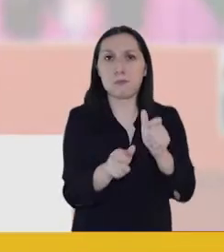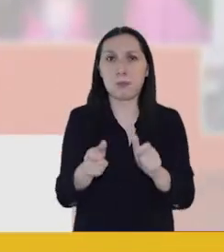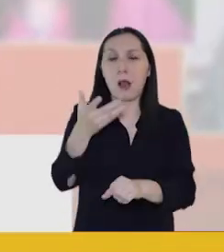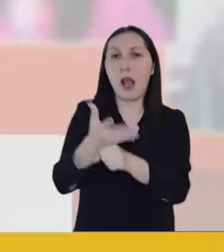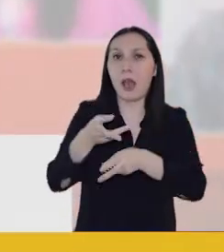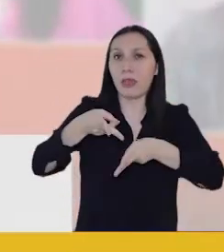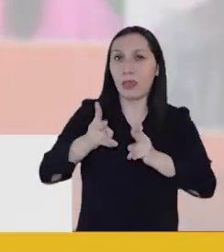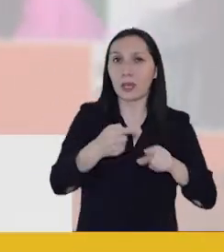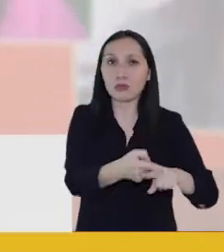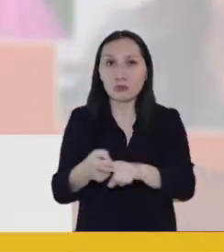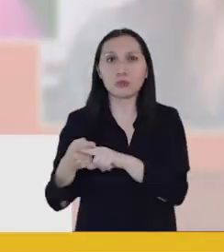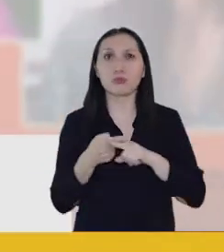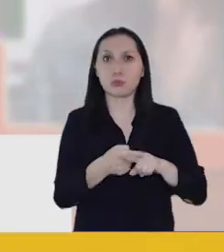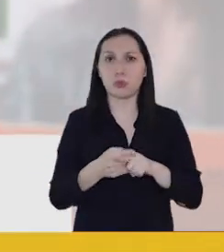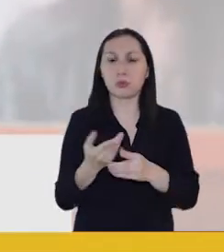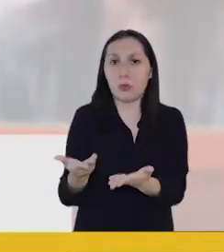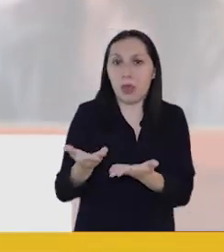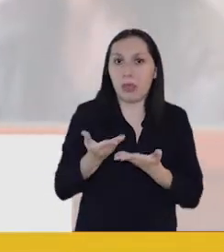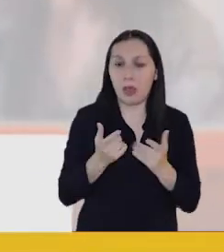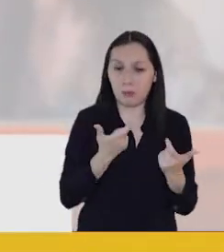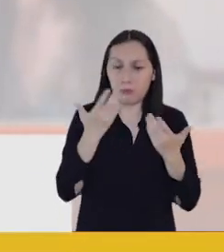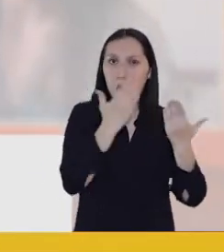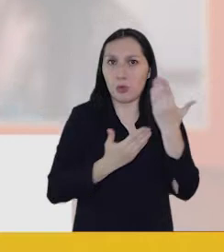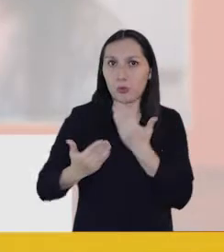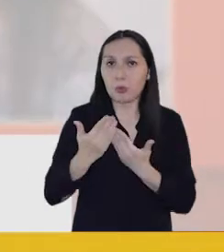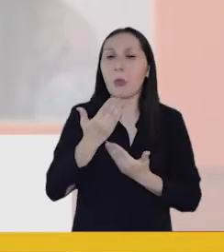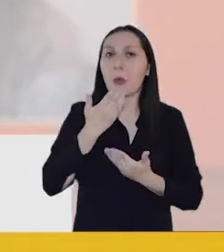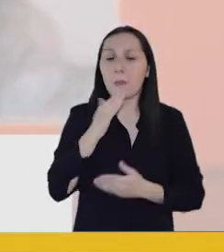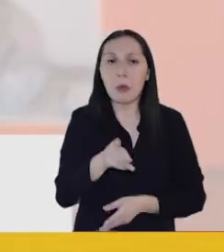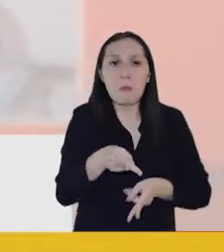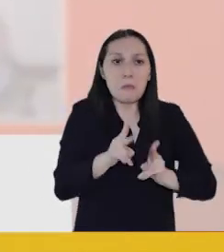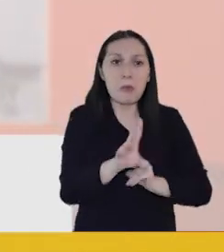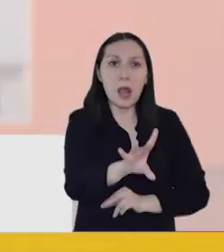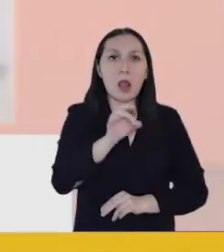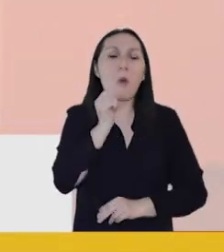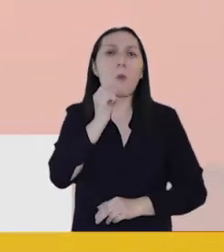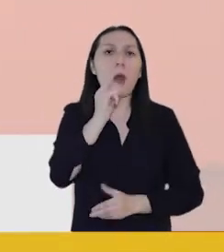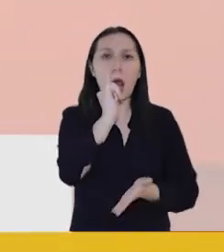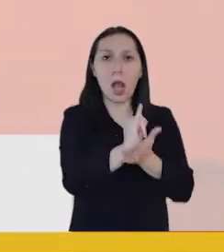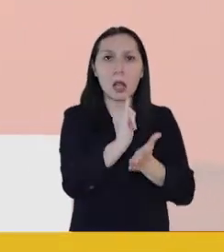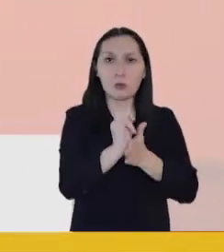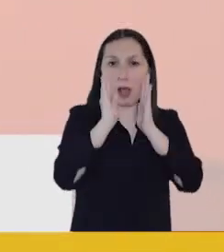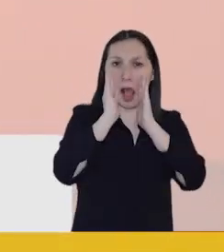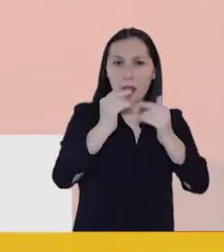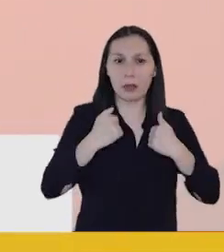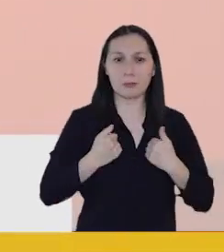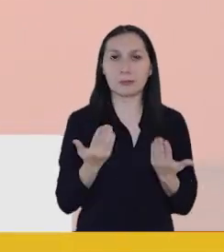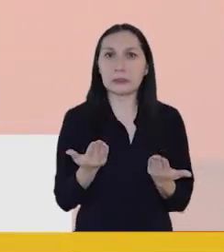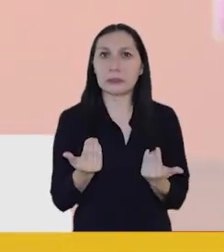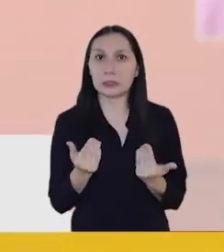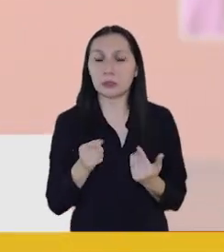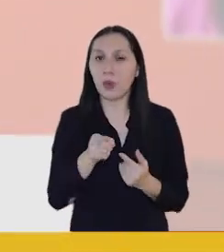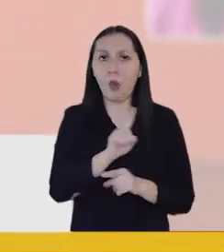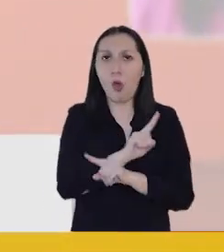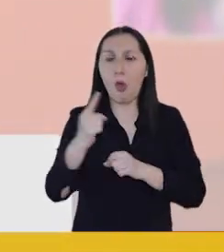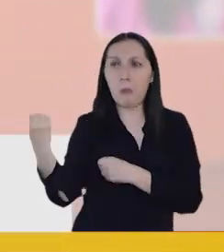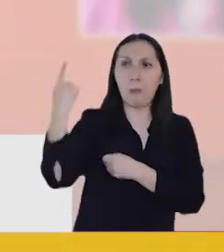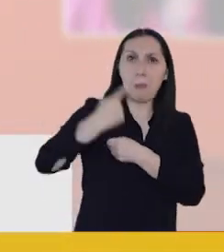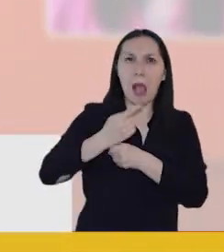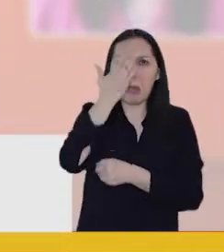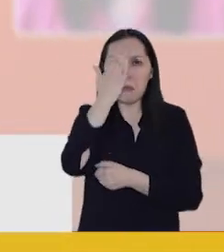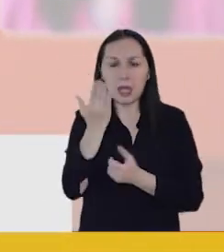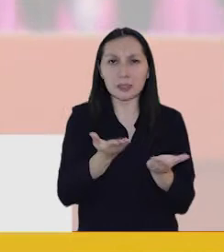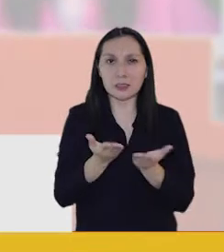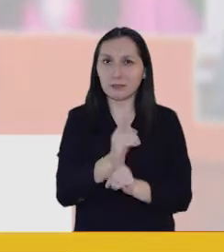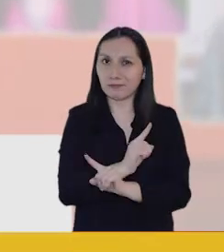personas, para que existan derechos sociales que te den protección. Pero también derecho a elegir qué institución atenderá tu necesidad. Que no te